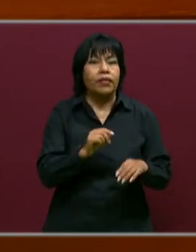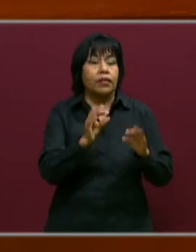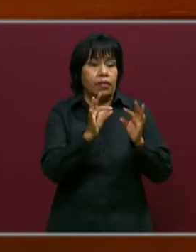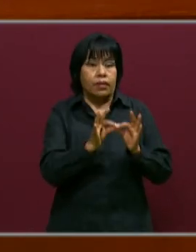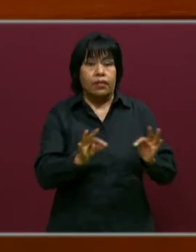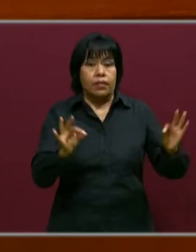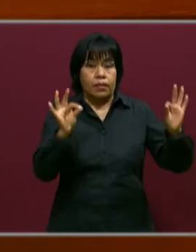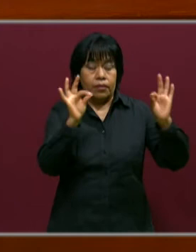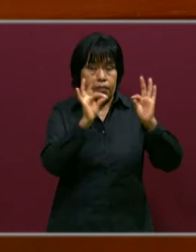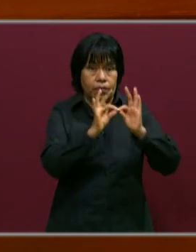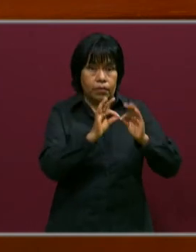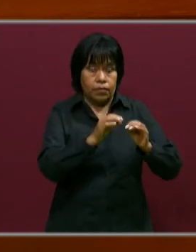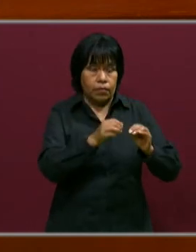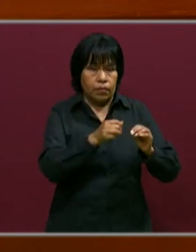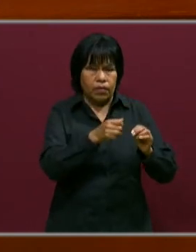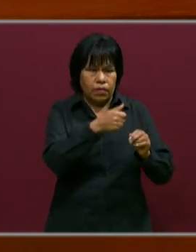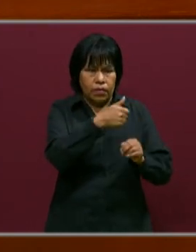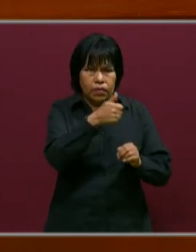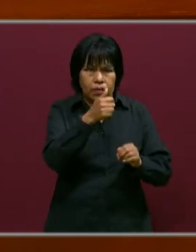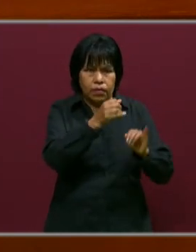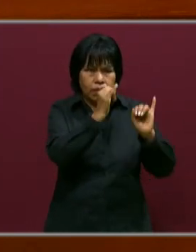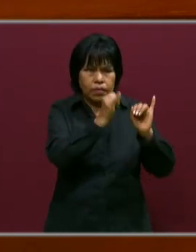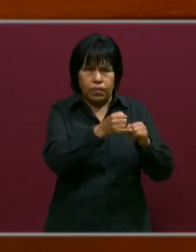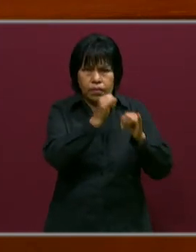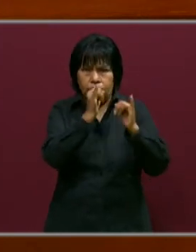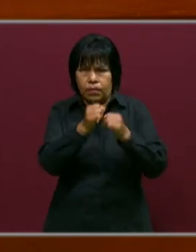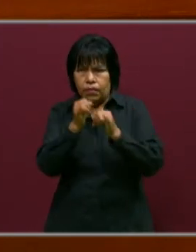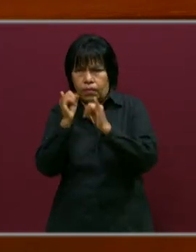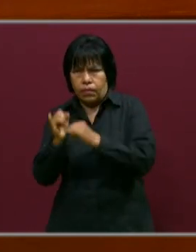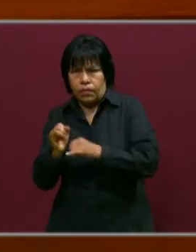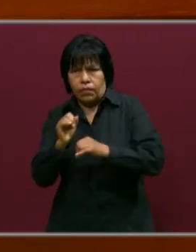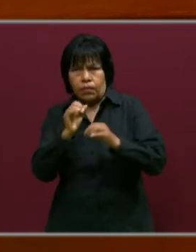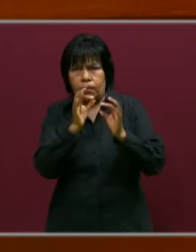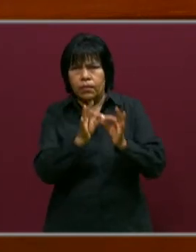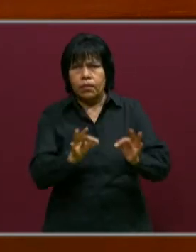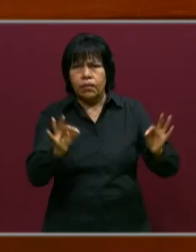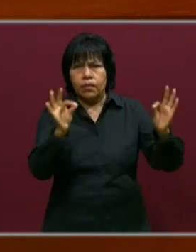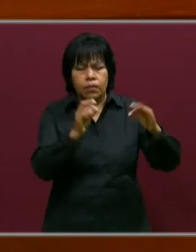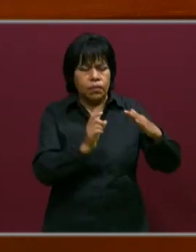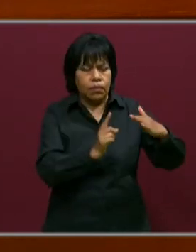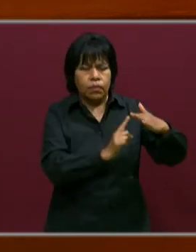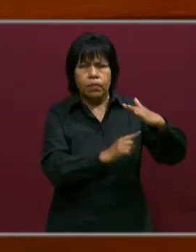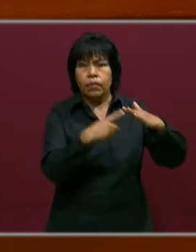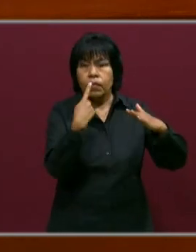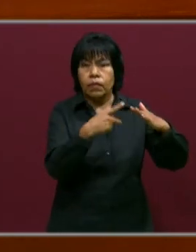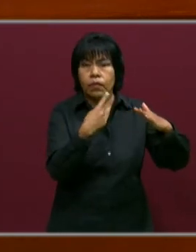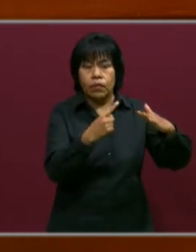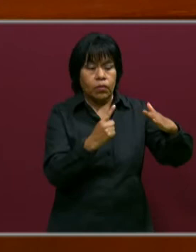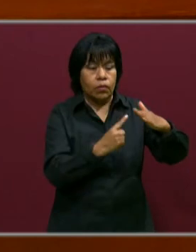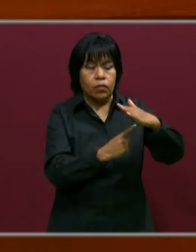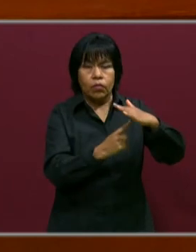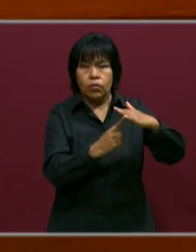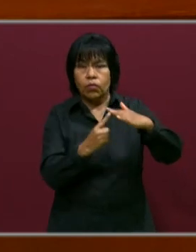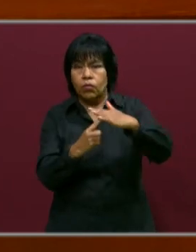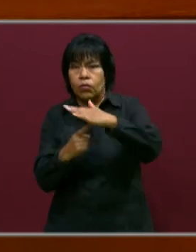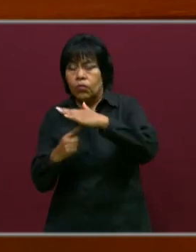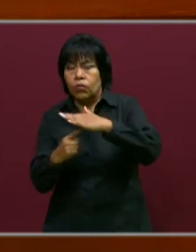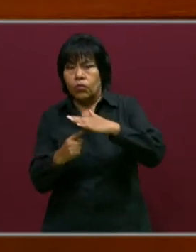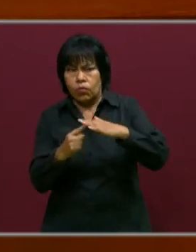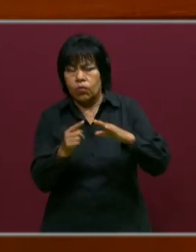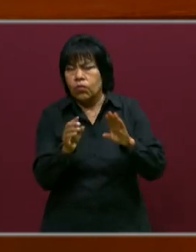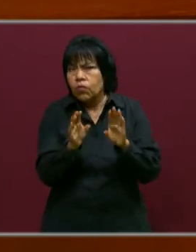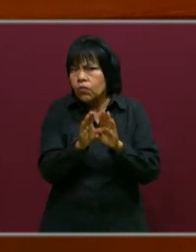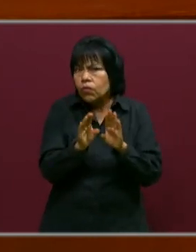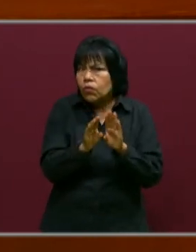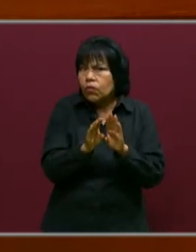cada uno de los maestros reflexione en cómo llegó con él su alumno y a partir de que yo inicié mi intervención,